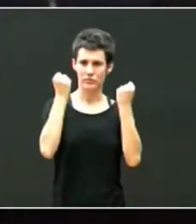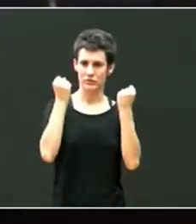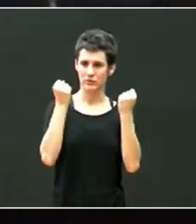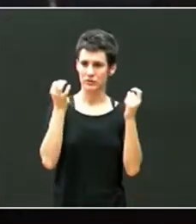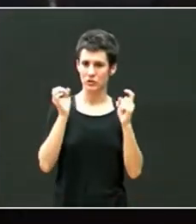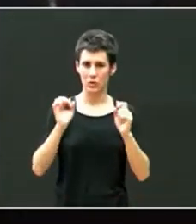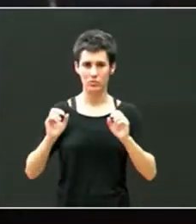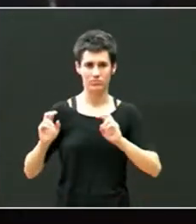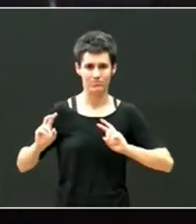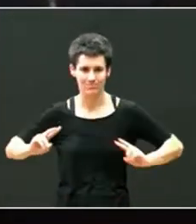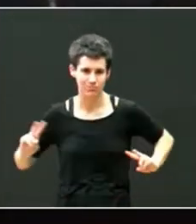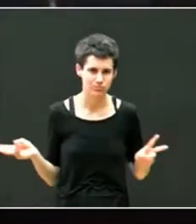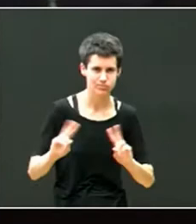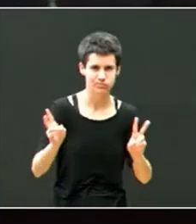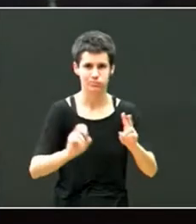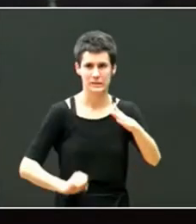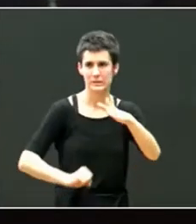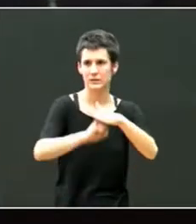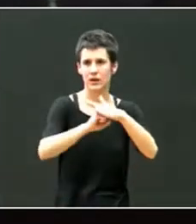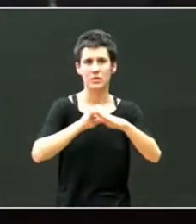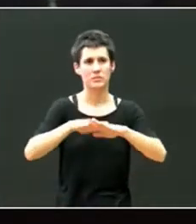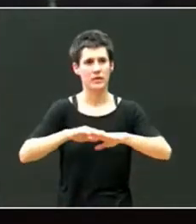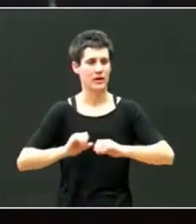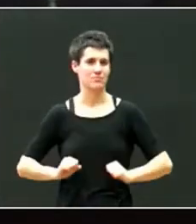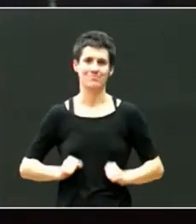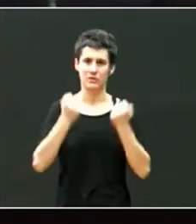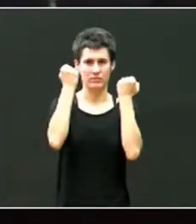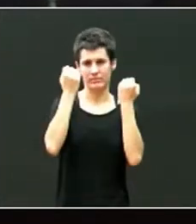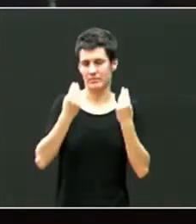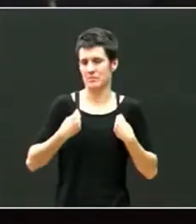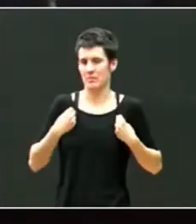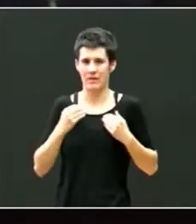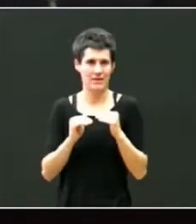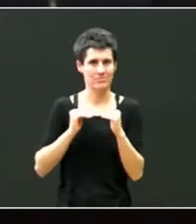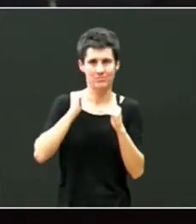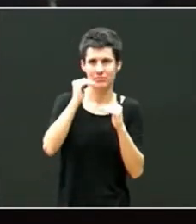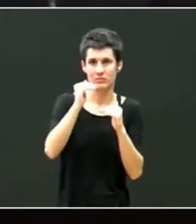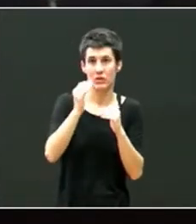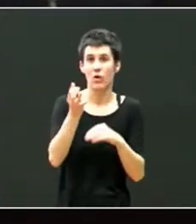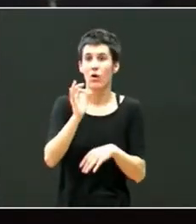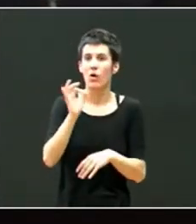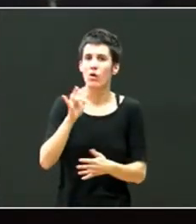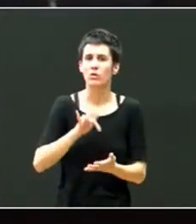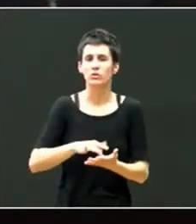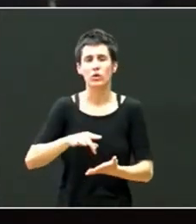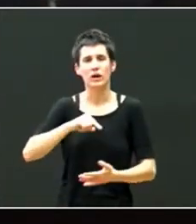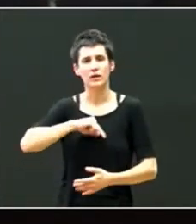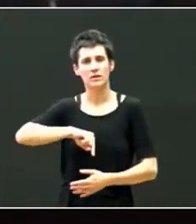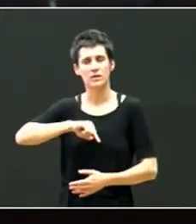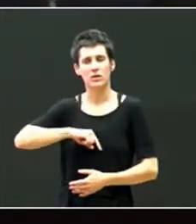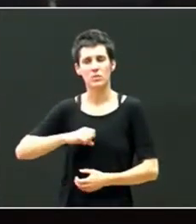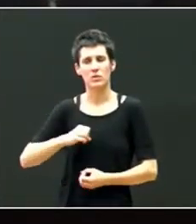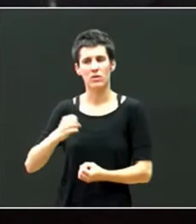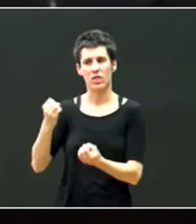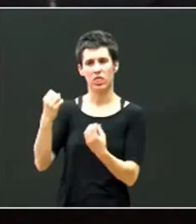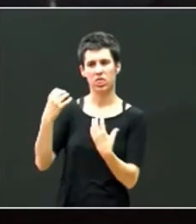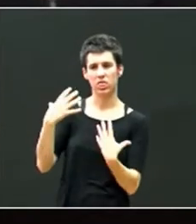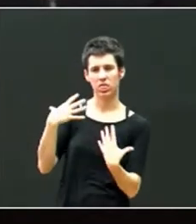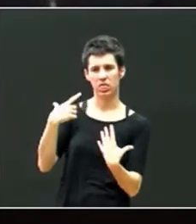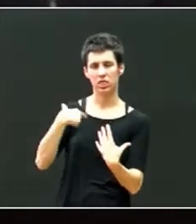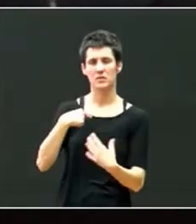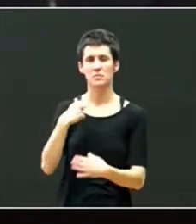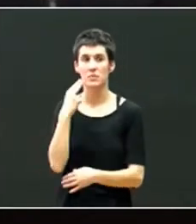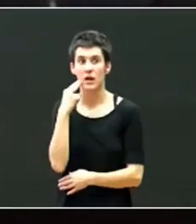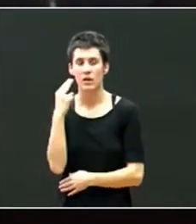que hiperactivarse para poder sobrevivir o muchas veces las primeras sensaciones de abandono de miedo de pérdida